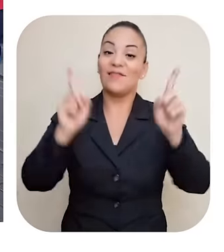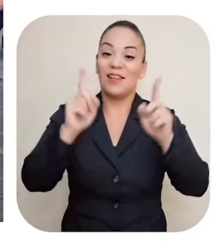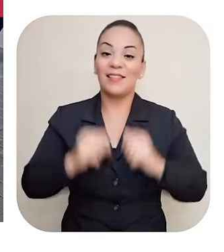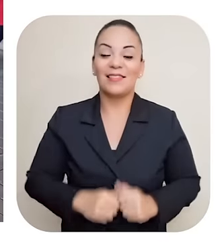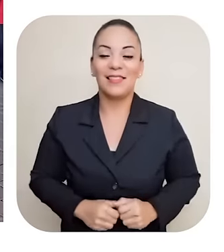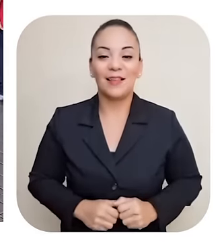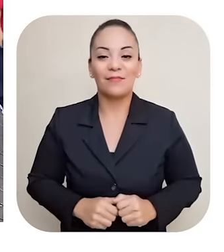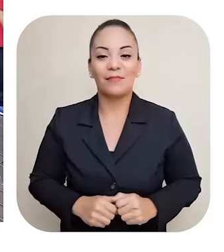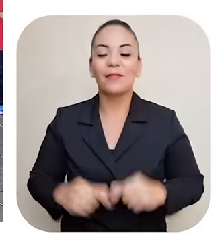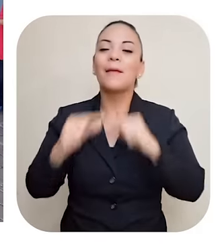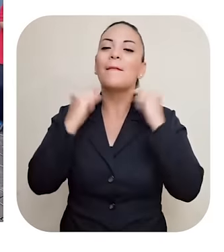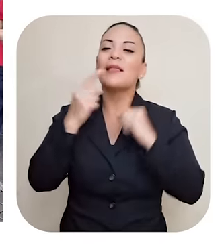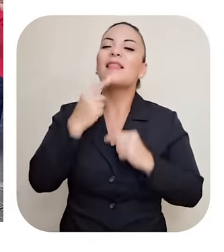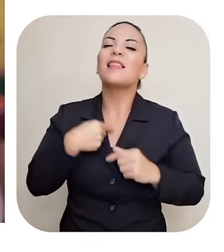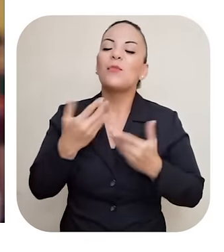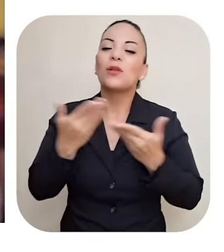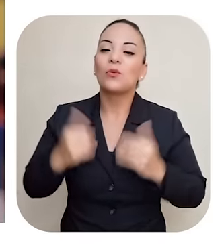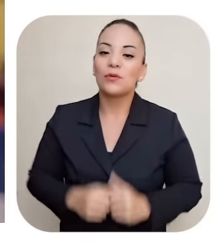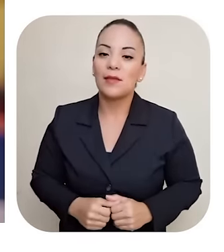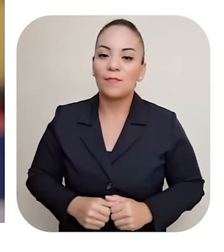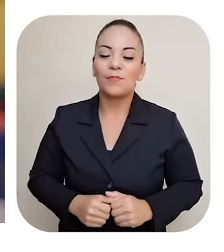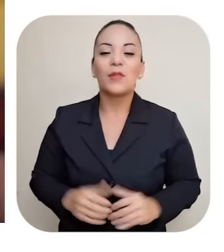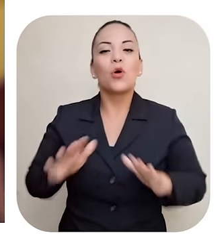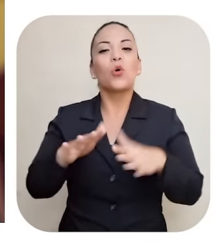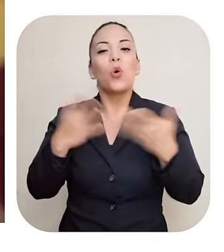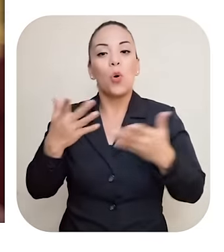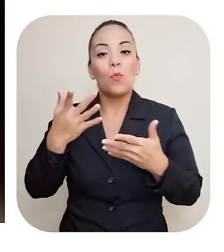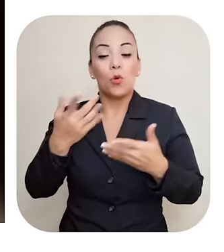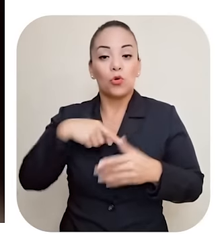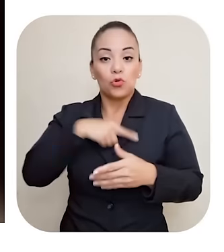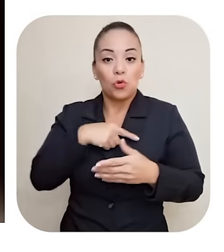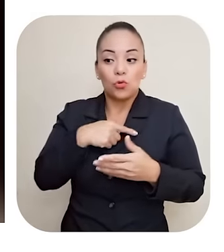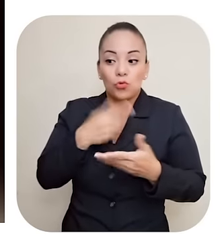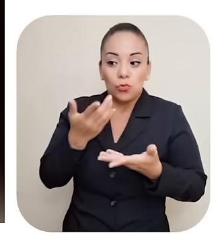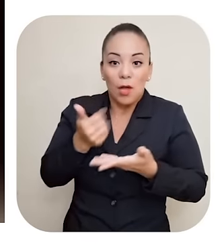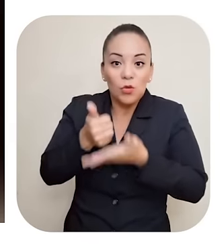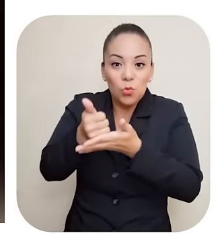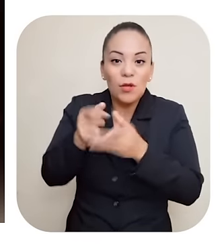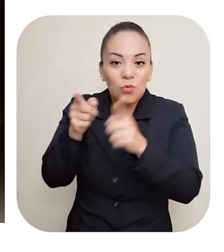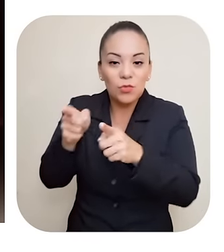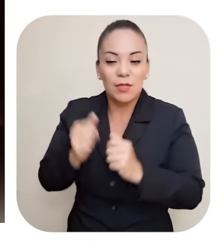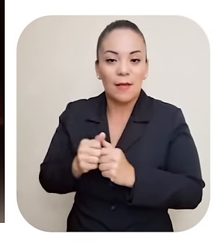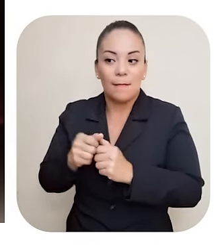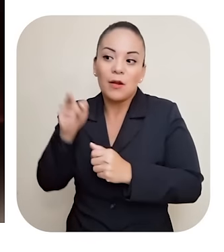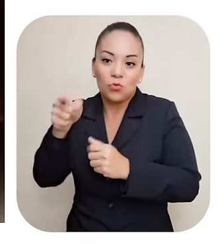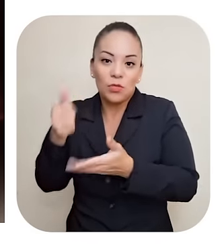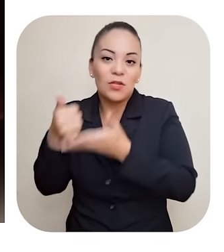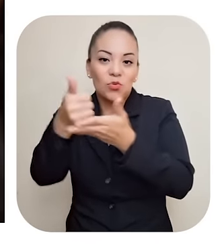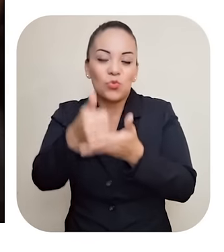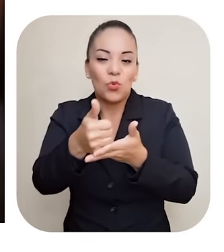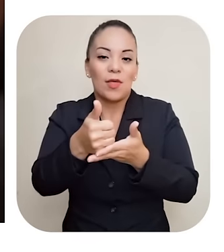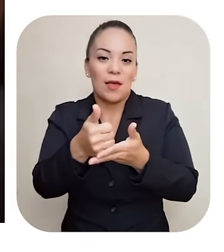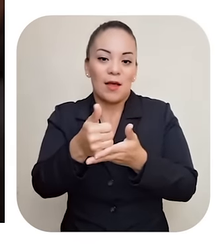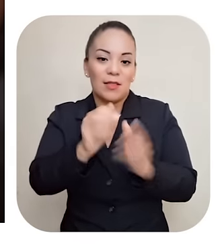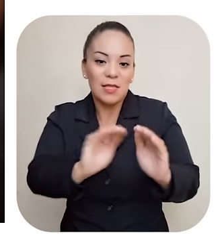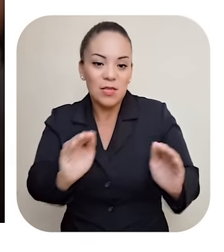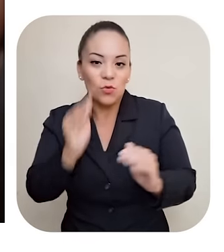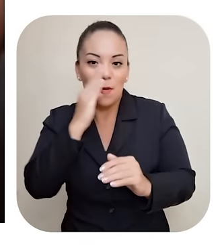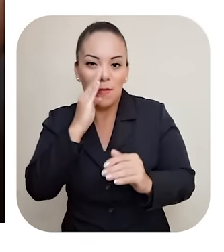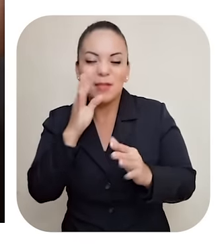Ayudarle a usted A que ayude a esos niños Y a esas madres Podemos hacer? ¿Hay alguna página?